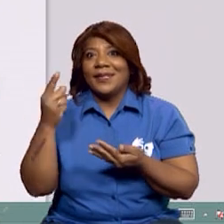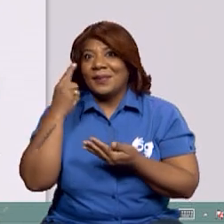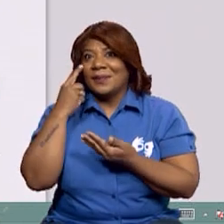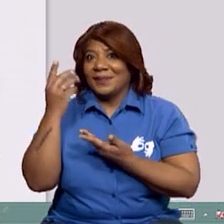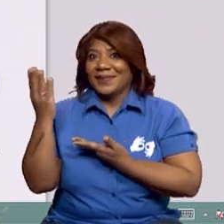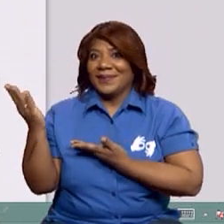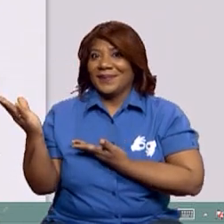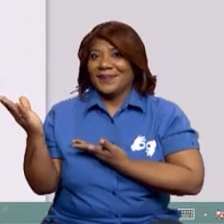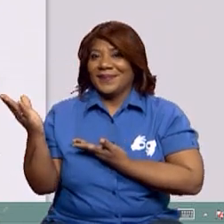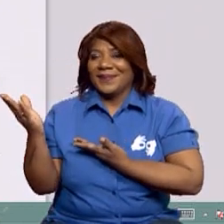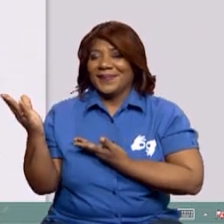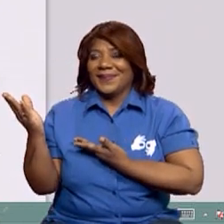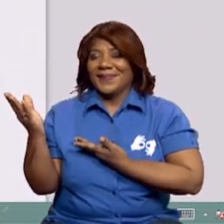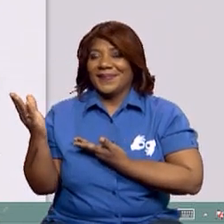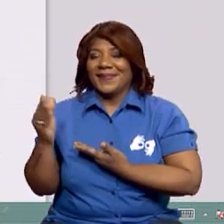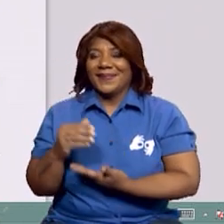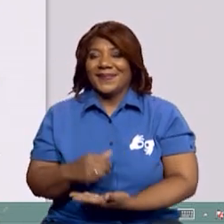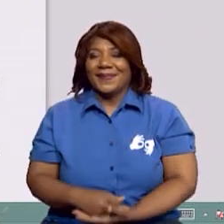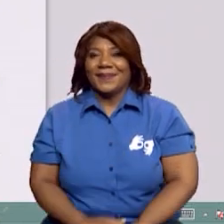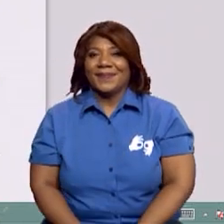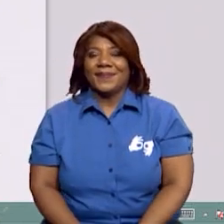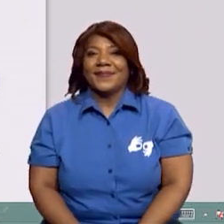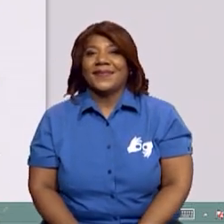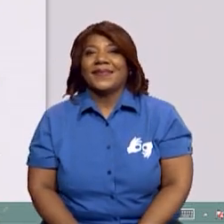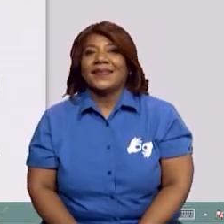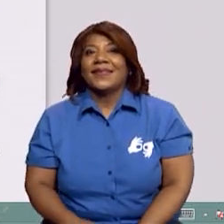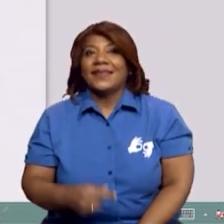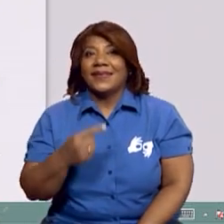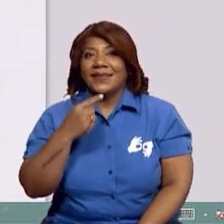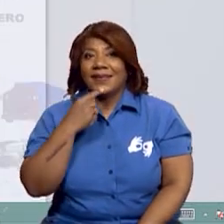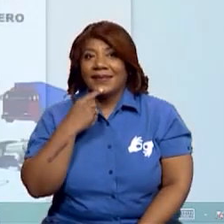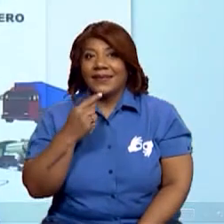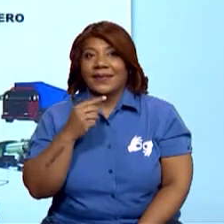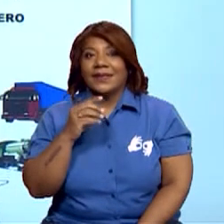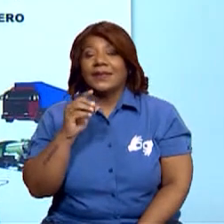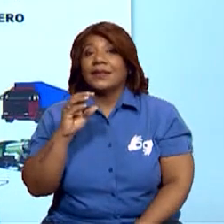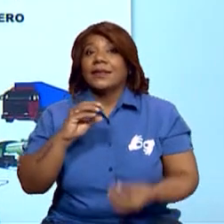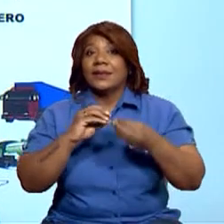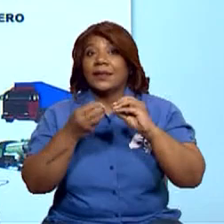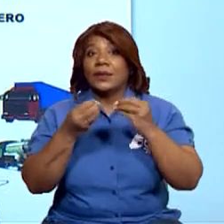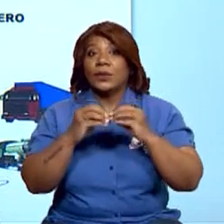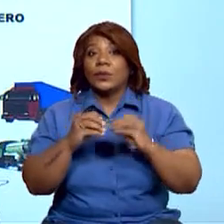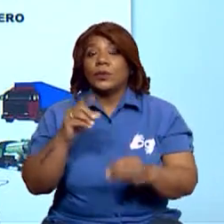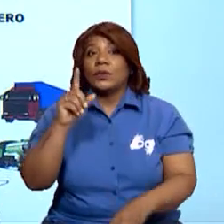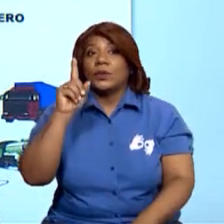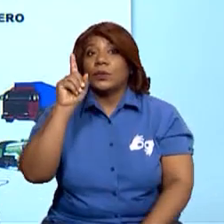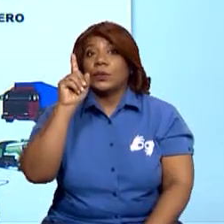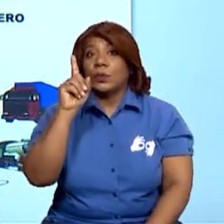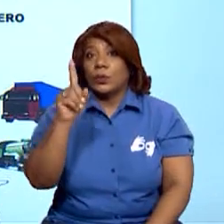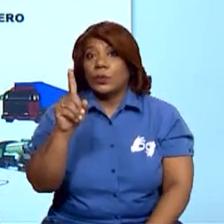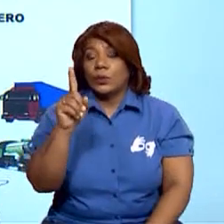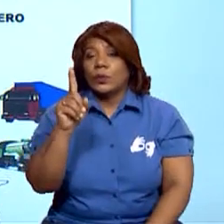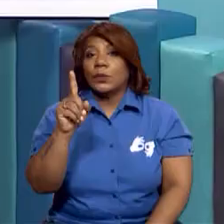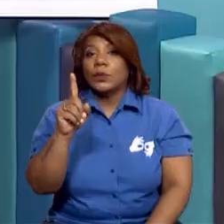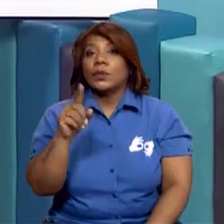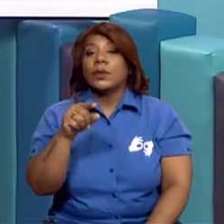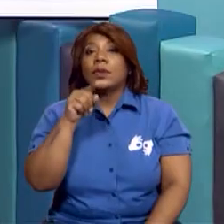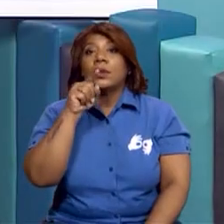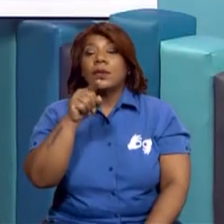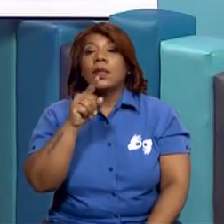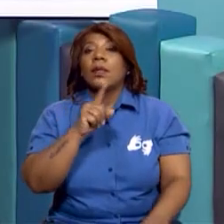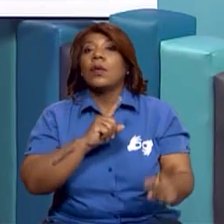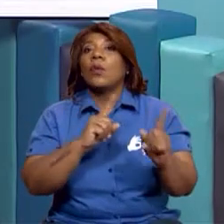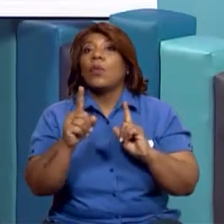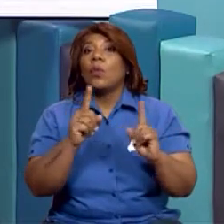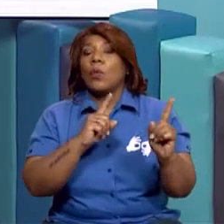Y en la primera parte, vamos a colocar el número, dependiendo del medio de transporte